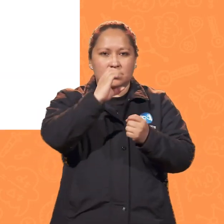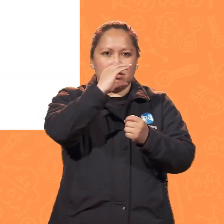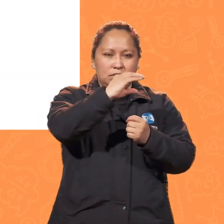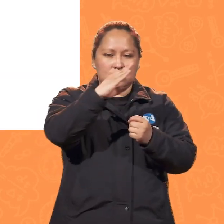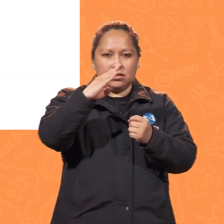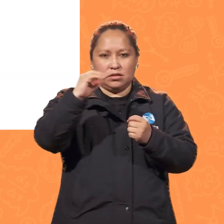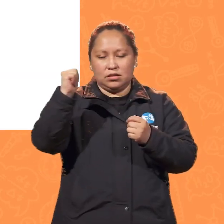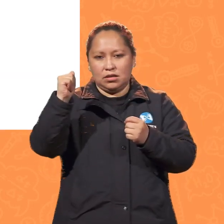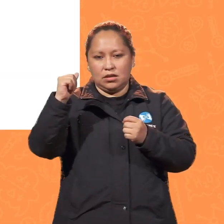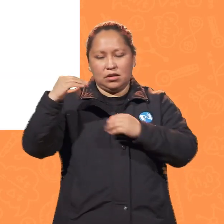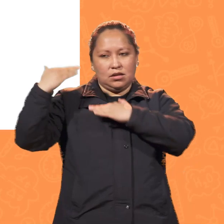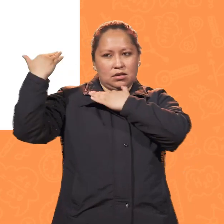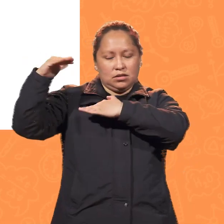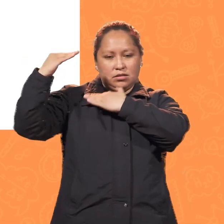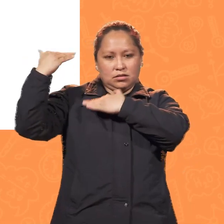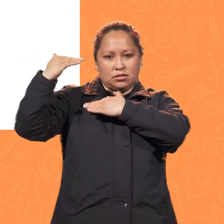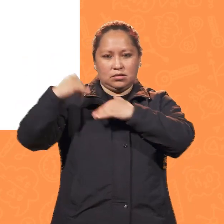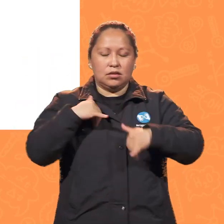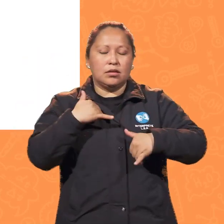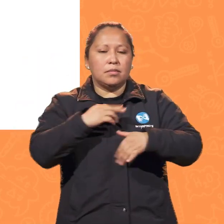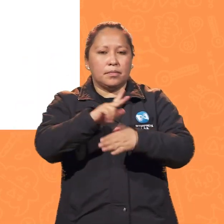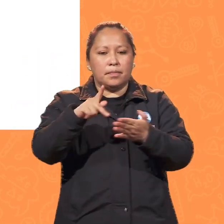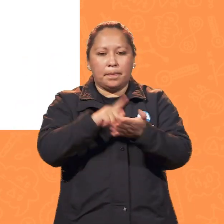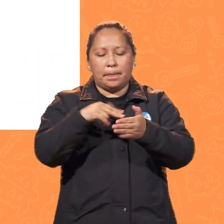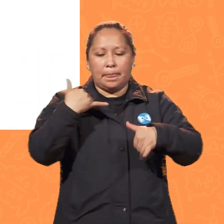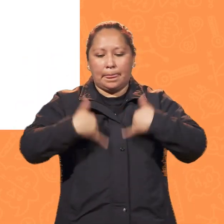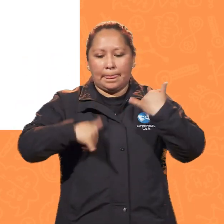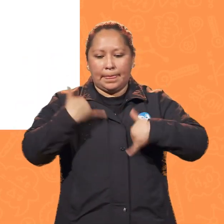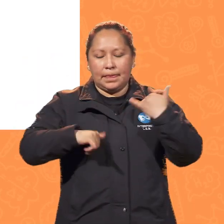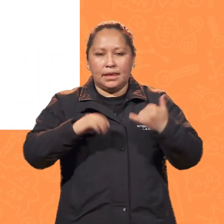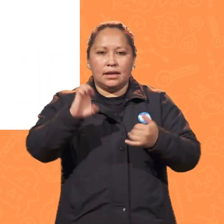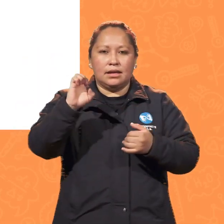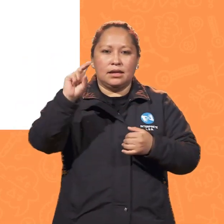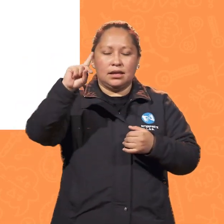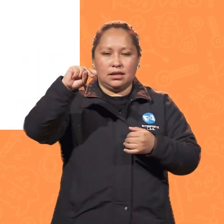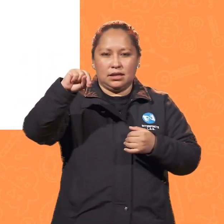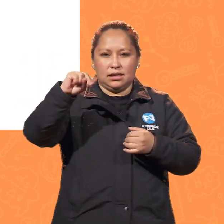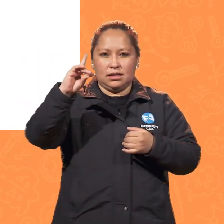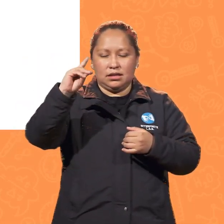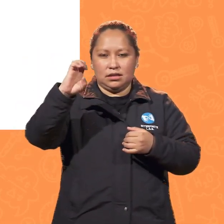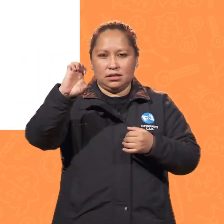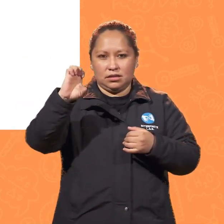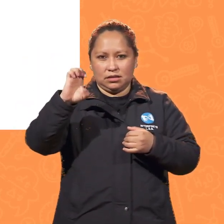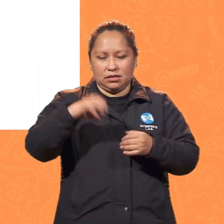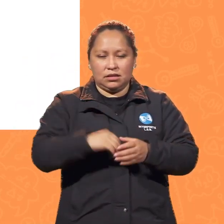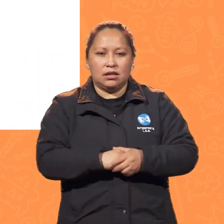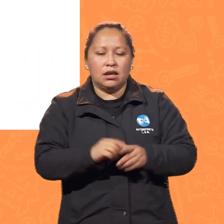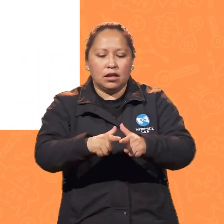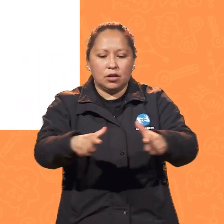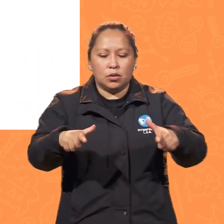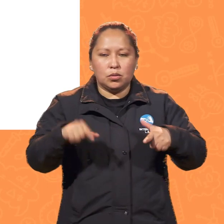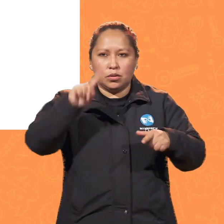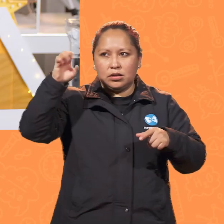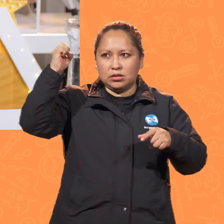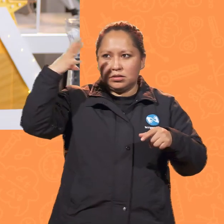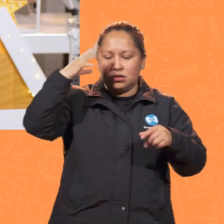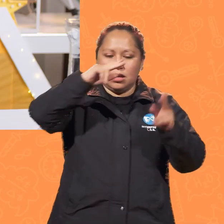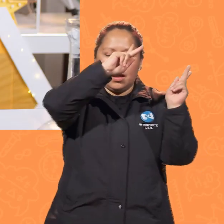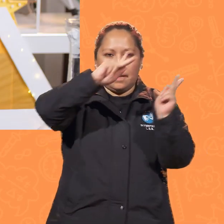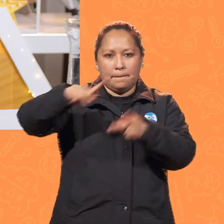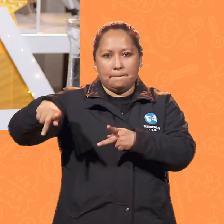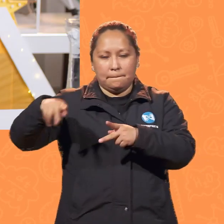Aparte de los parques y proyectos eólicos, ENDE ha implementado plantas solares en Pando, Tarija, Potosí y Oruro.